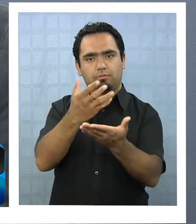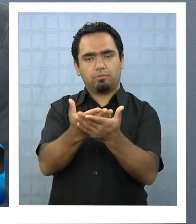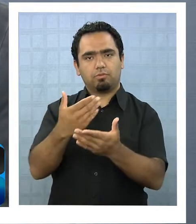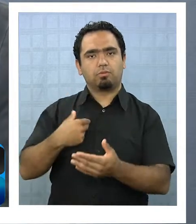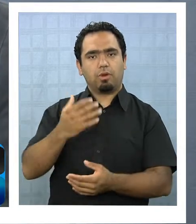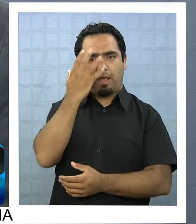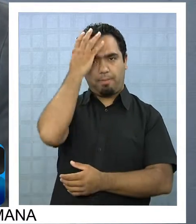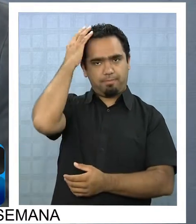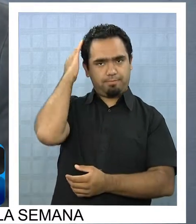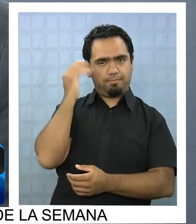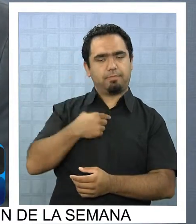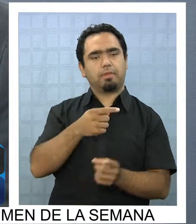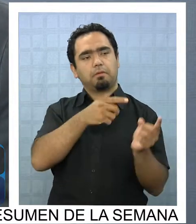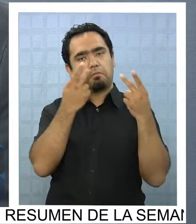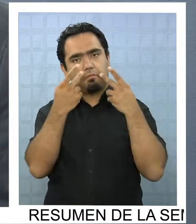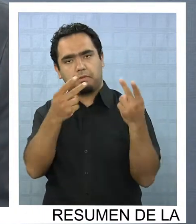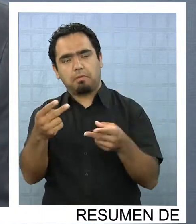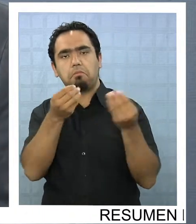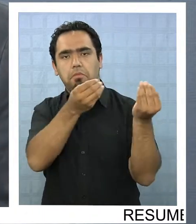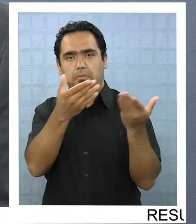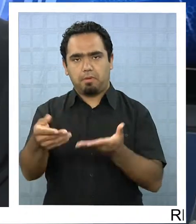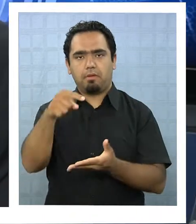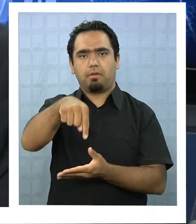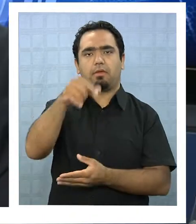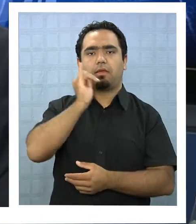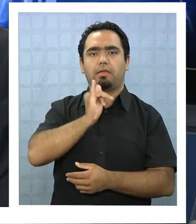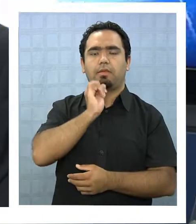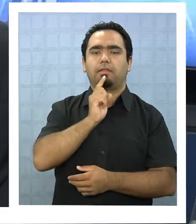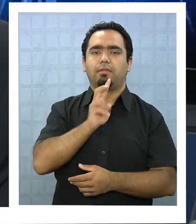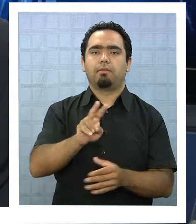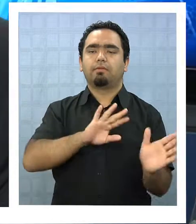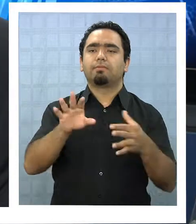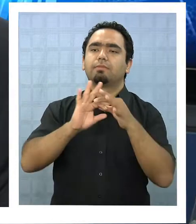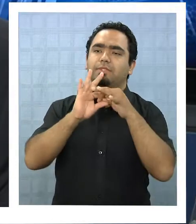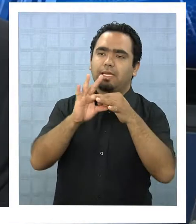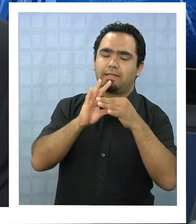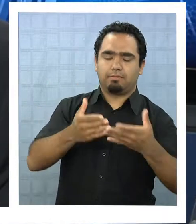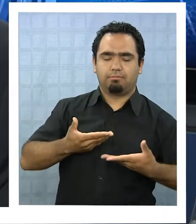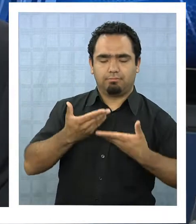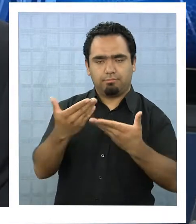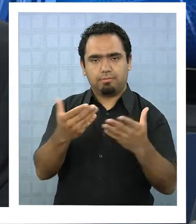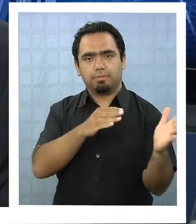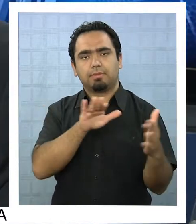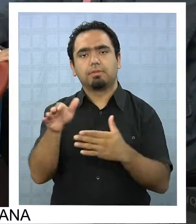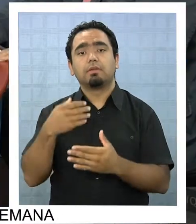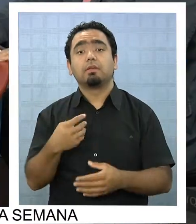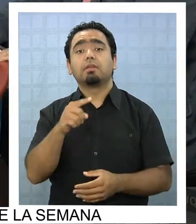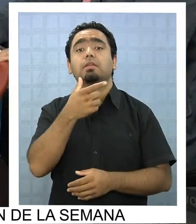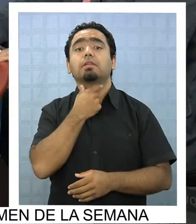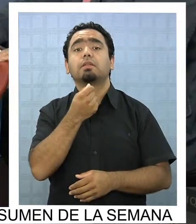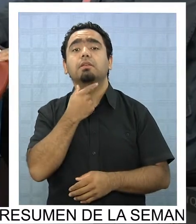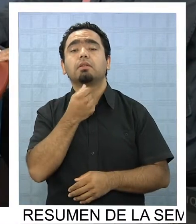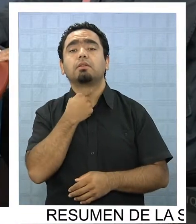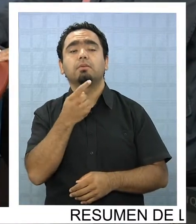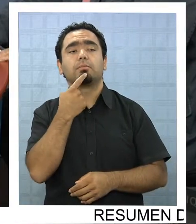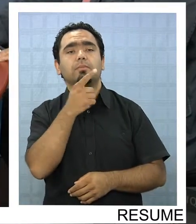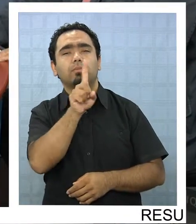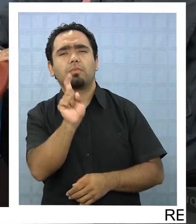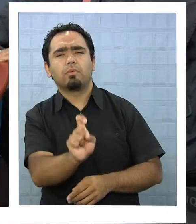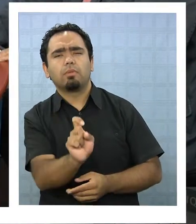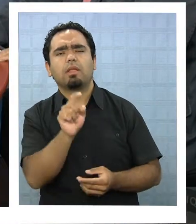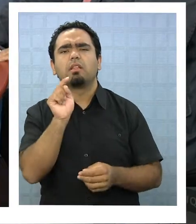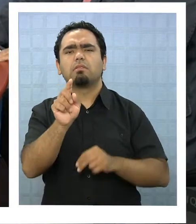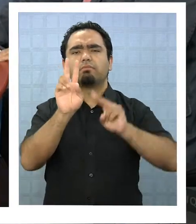visita una vez más en nuestra región, Marco bienvenido una vez más también a Iquique Televisión Muchas gracias por la invitación Quería preguntarte por este